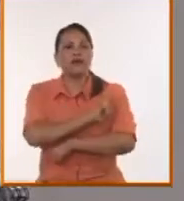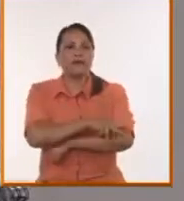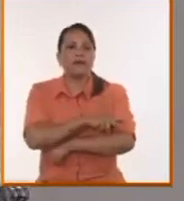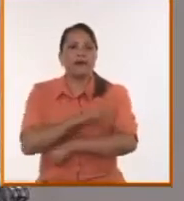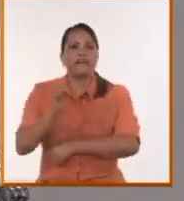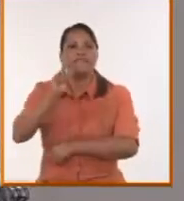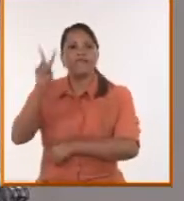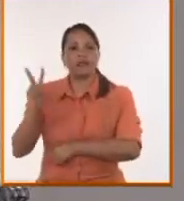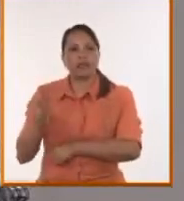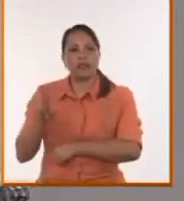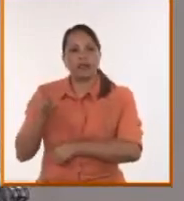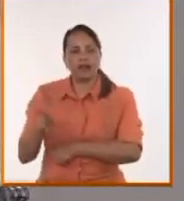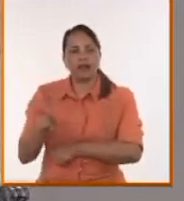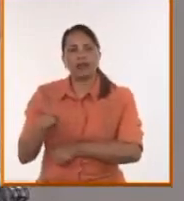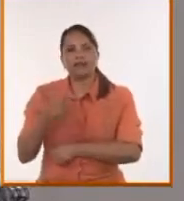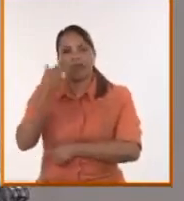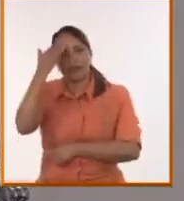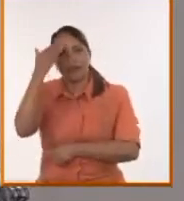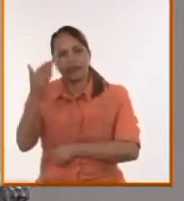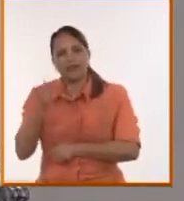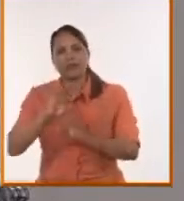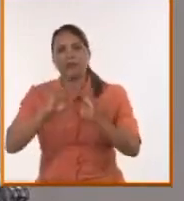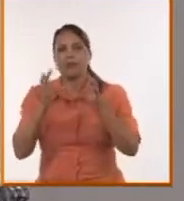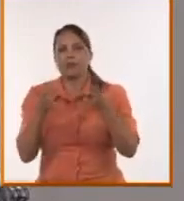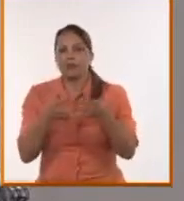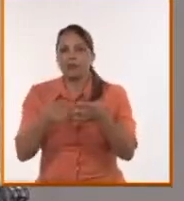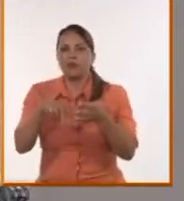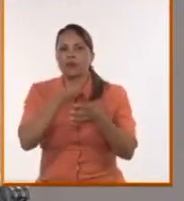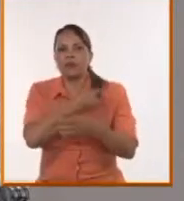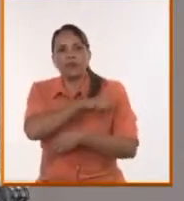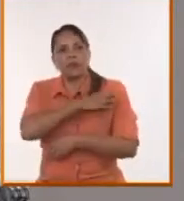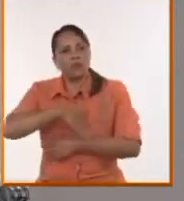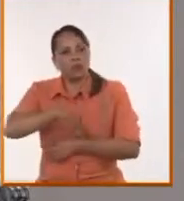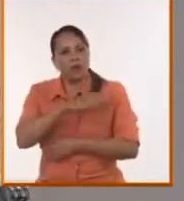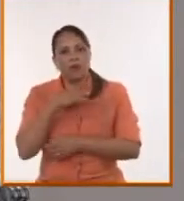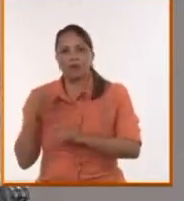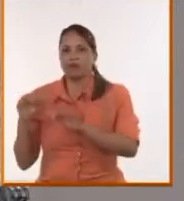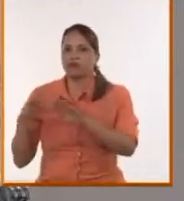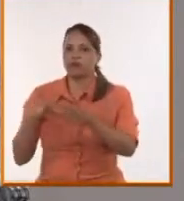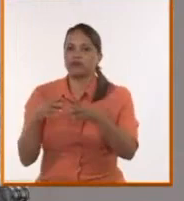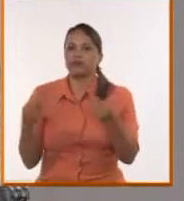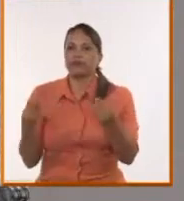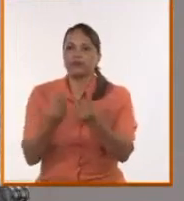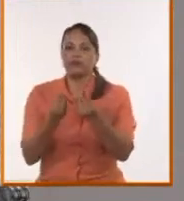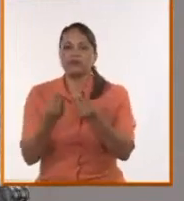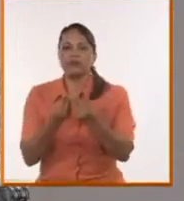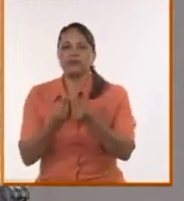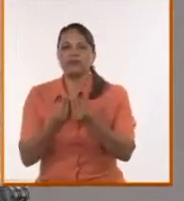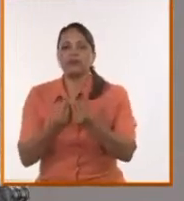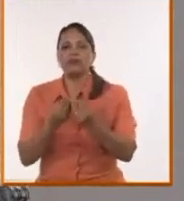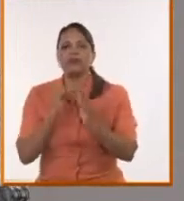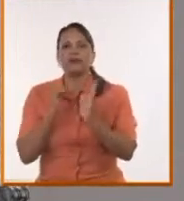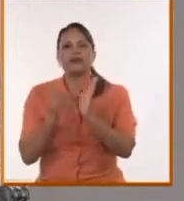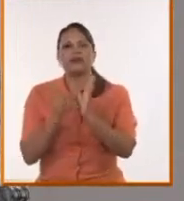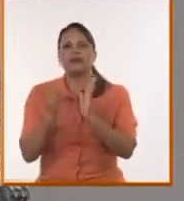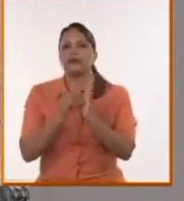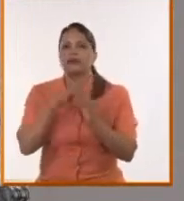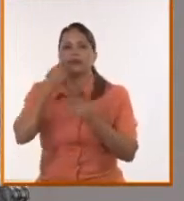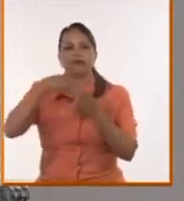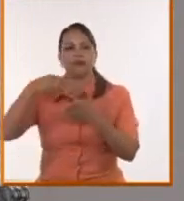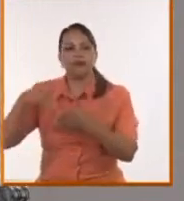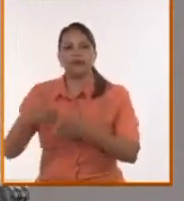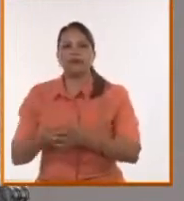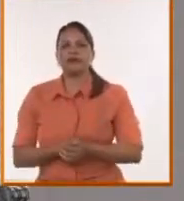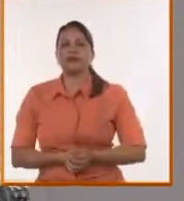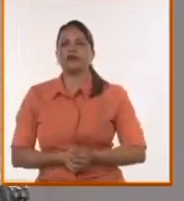gracias a la resistencia, evidentemente patriótica, ese pueblo admirable de Vietnam que dejó cuatro millones de muertos frente a 56.000